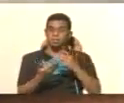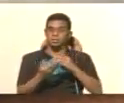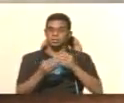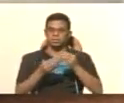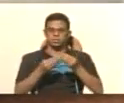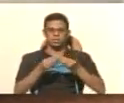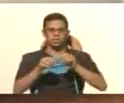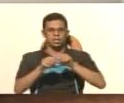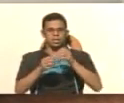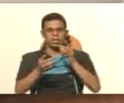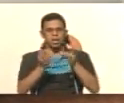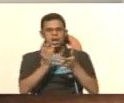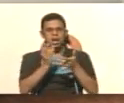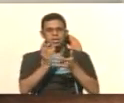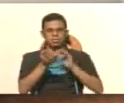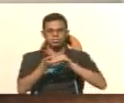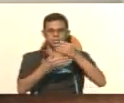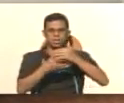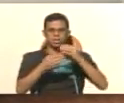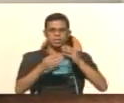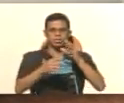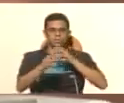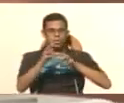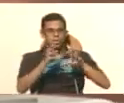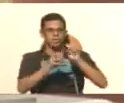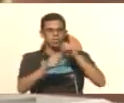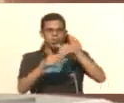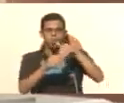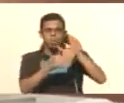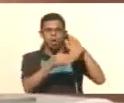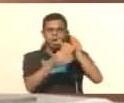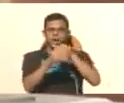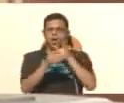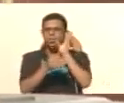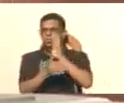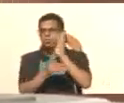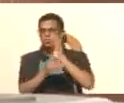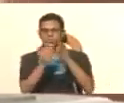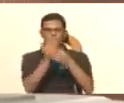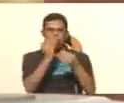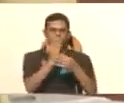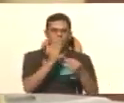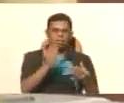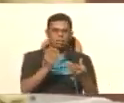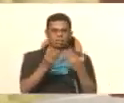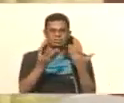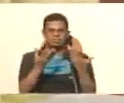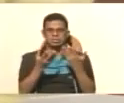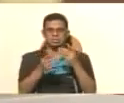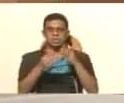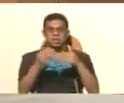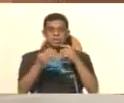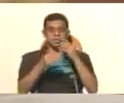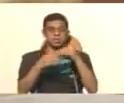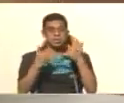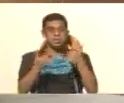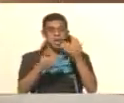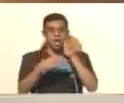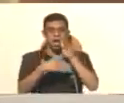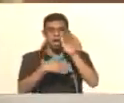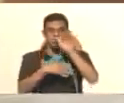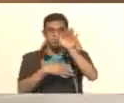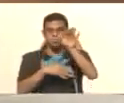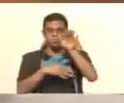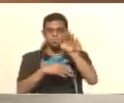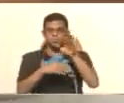equipos poco a poco vayan acumulando esa suciedad, esa grasa, y que más adelante puedan ocasionar alguna falla